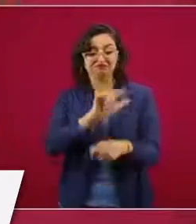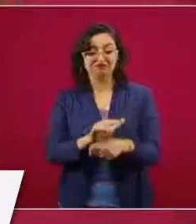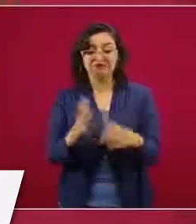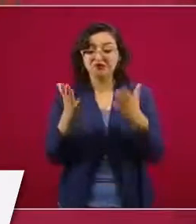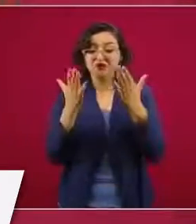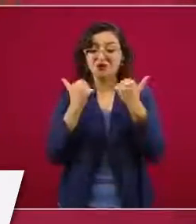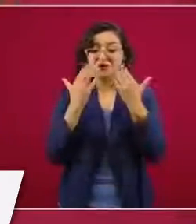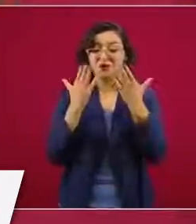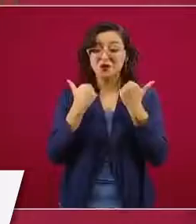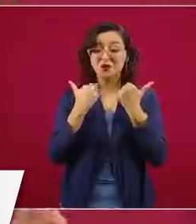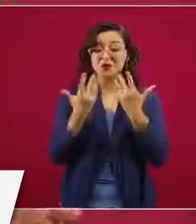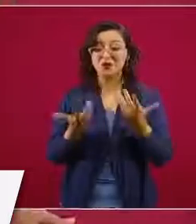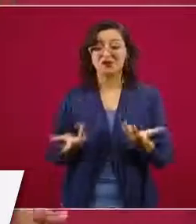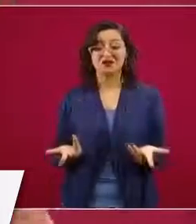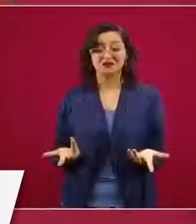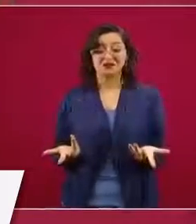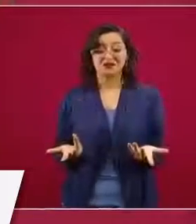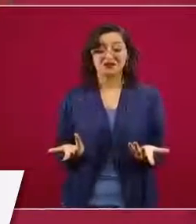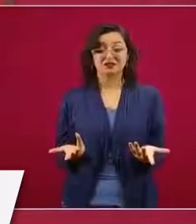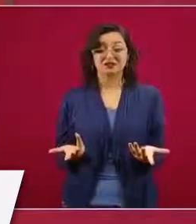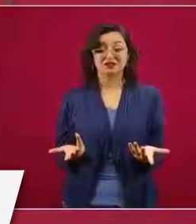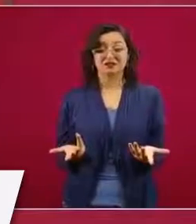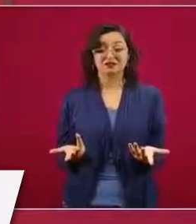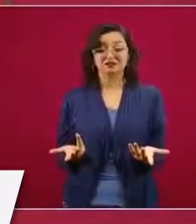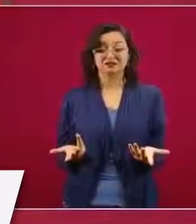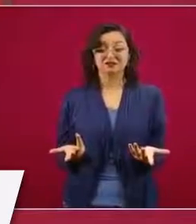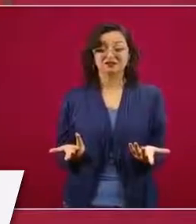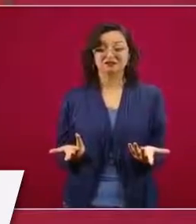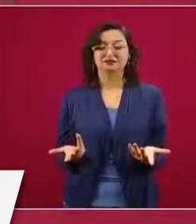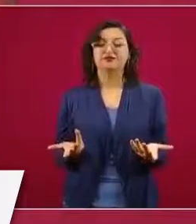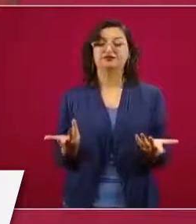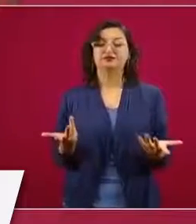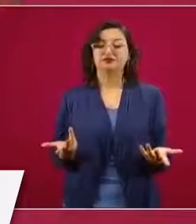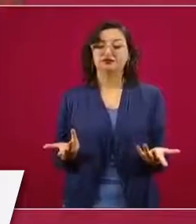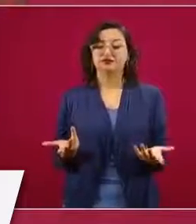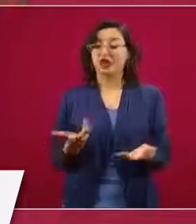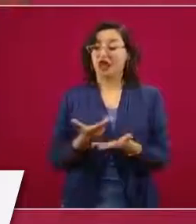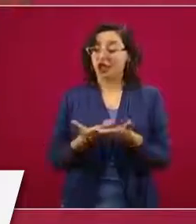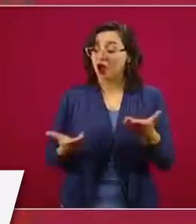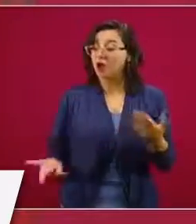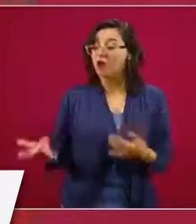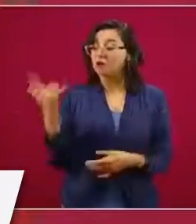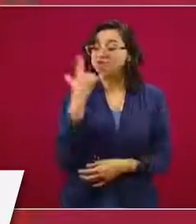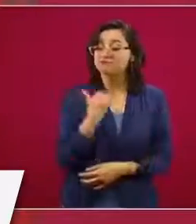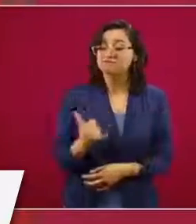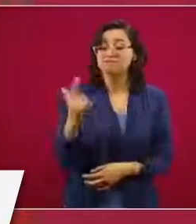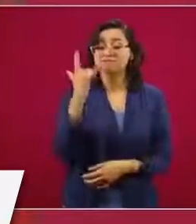Entonces, con la suma de esfuerzos de voluntades estamos